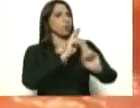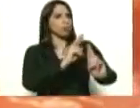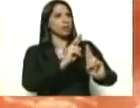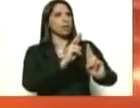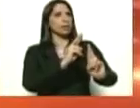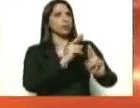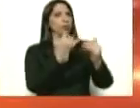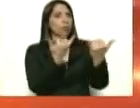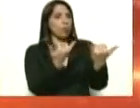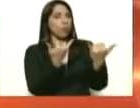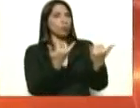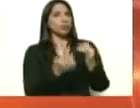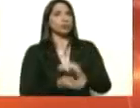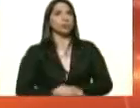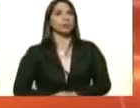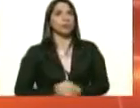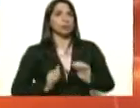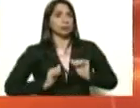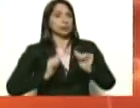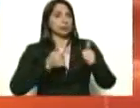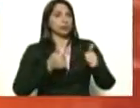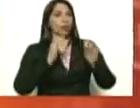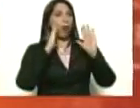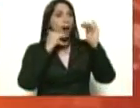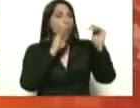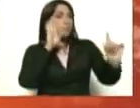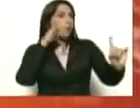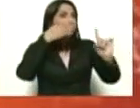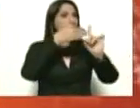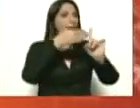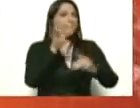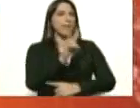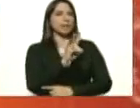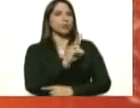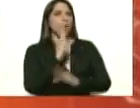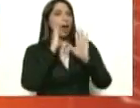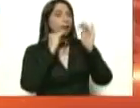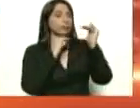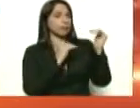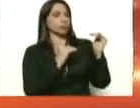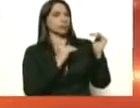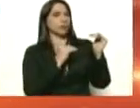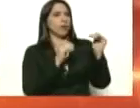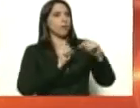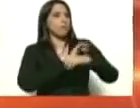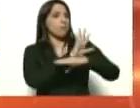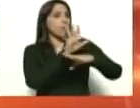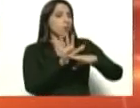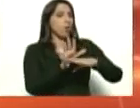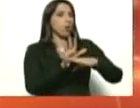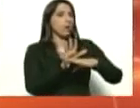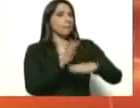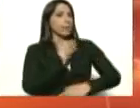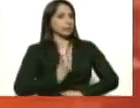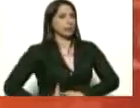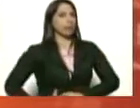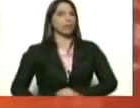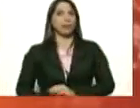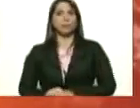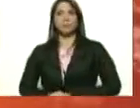el mismo momento en que se inició el abordaje en Venezuela de la atención de la pandemia por COVID-19, Presidente.